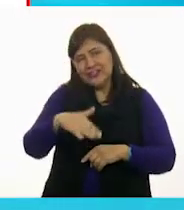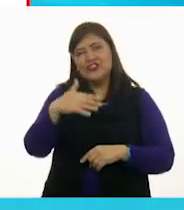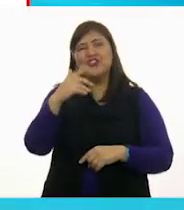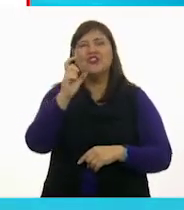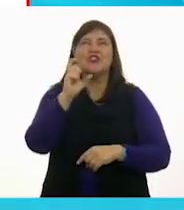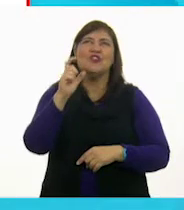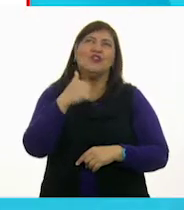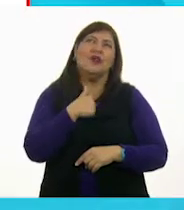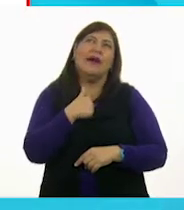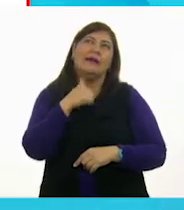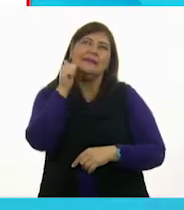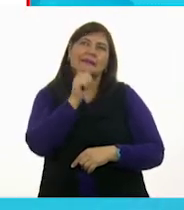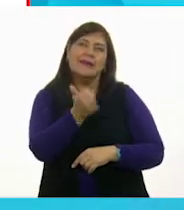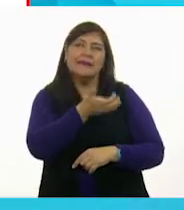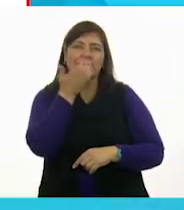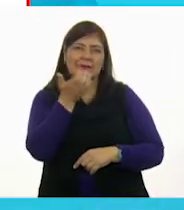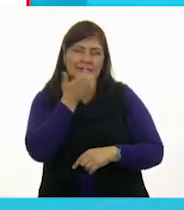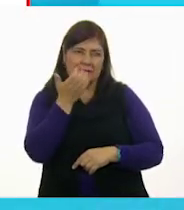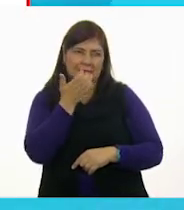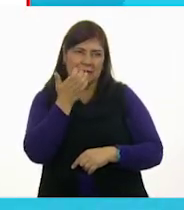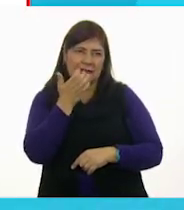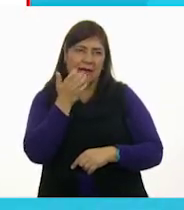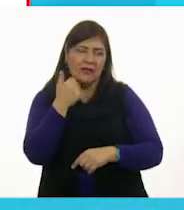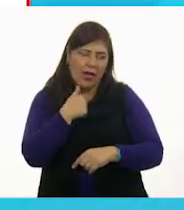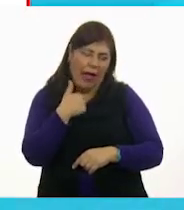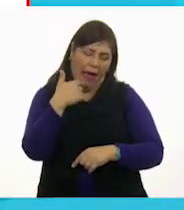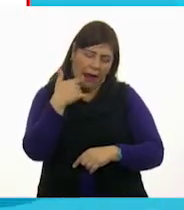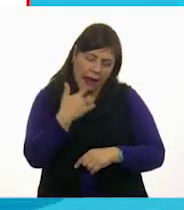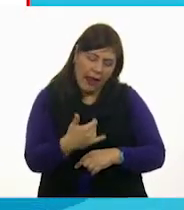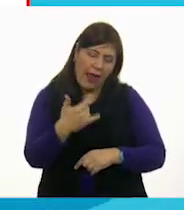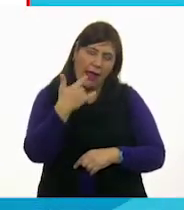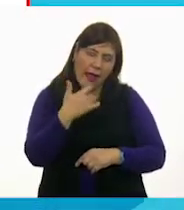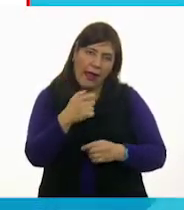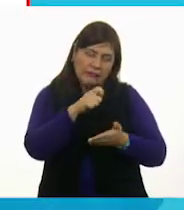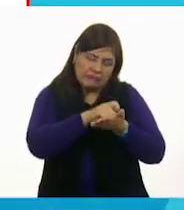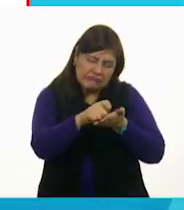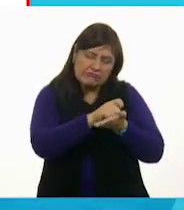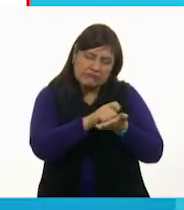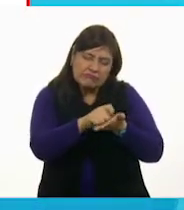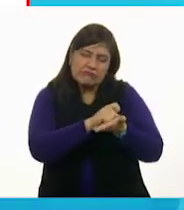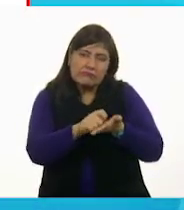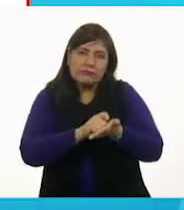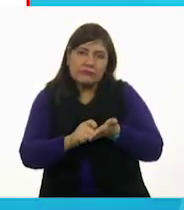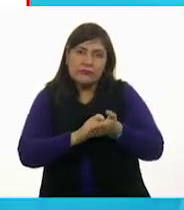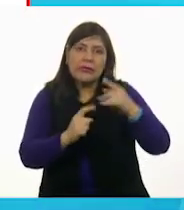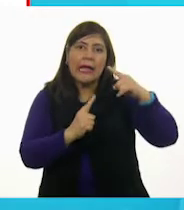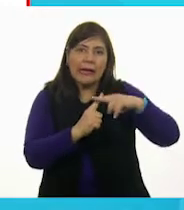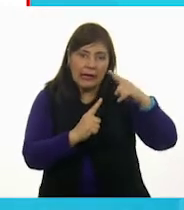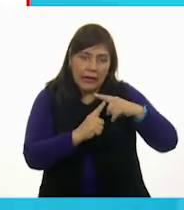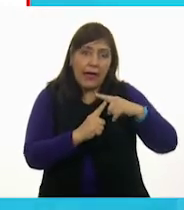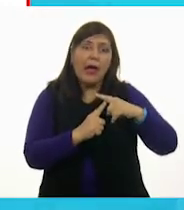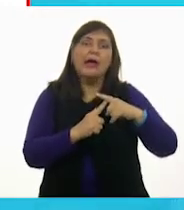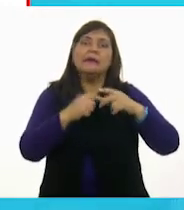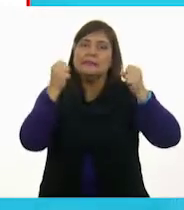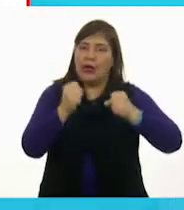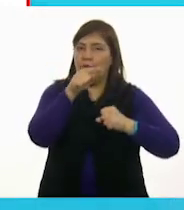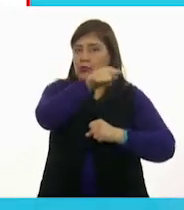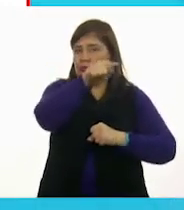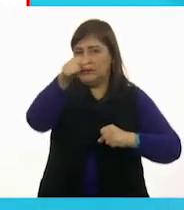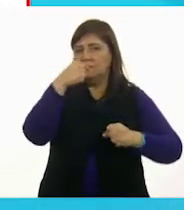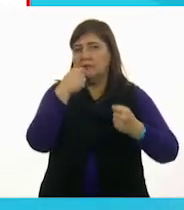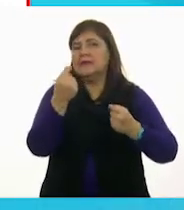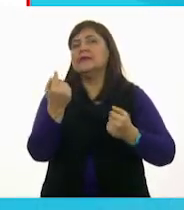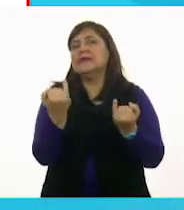pongo todo mi empeño en los trabajos o tareas. Y estoy seguro que las niñas y niños en casa